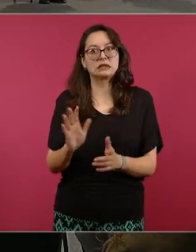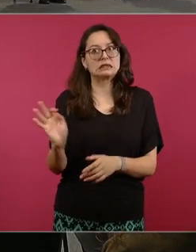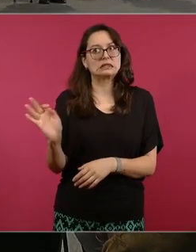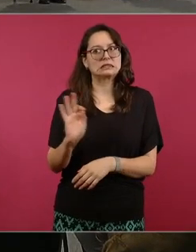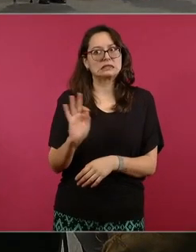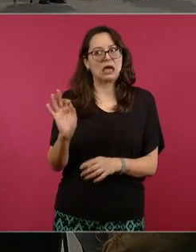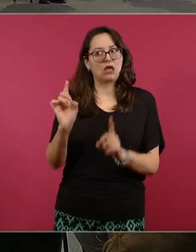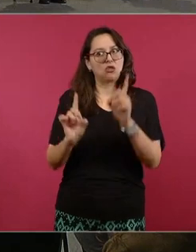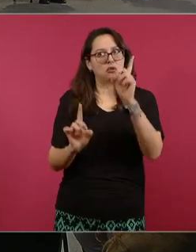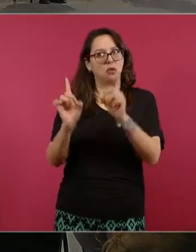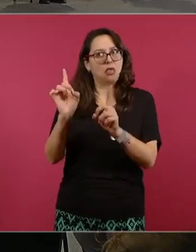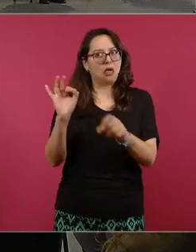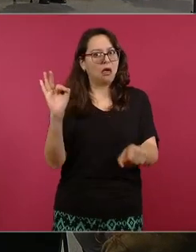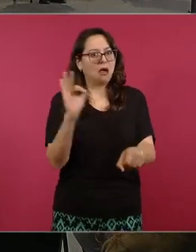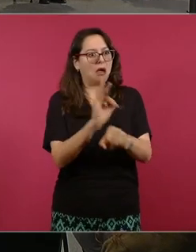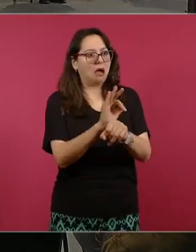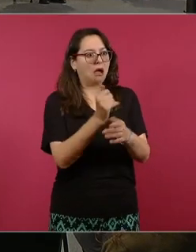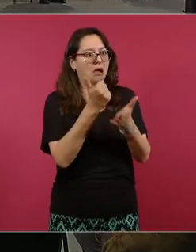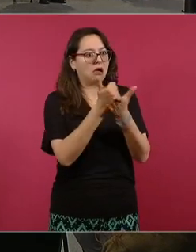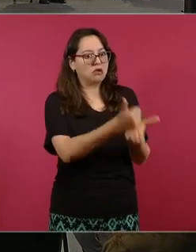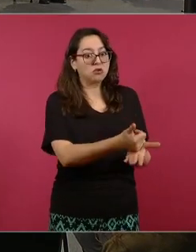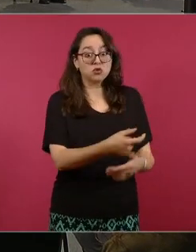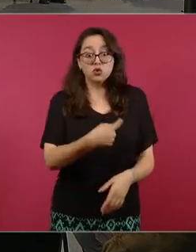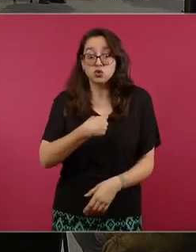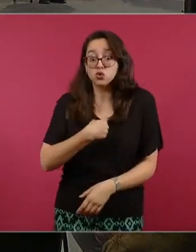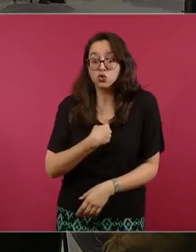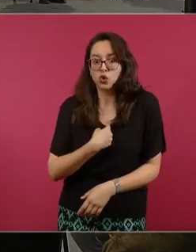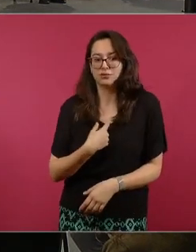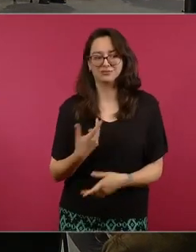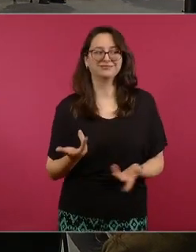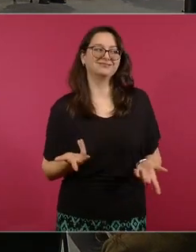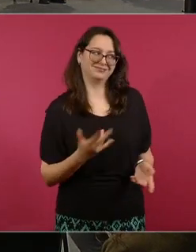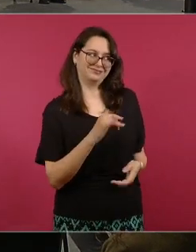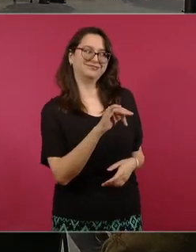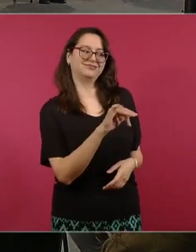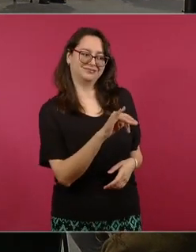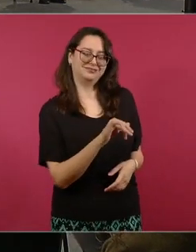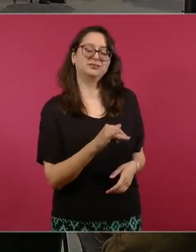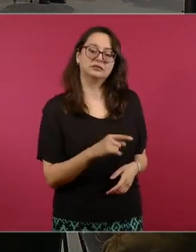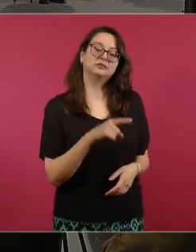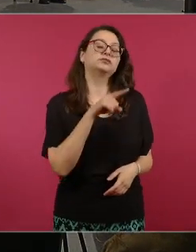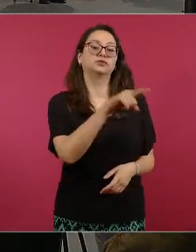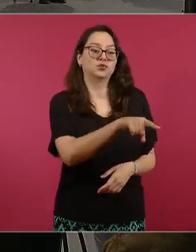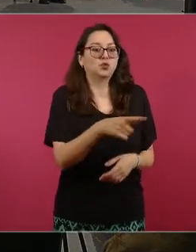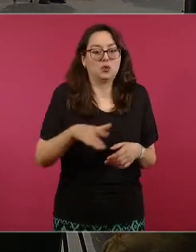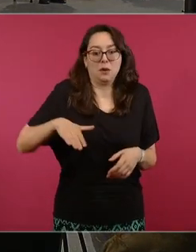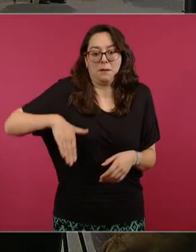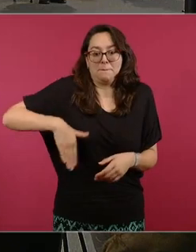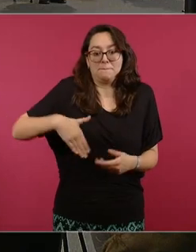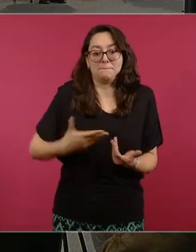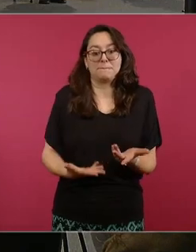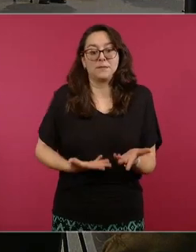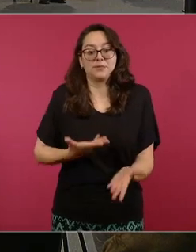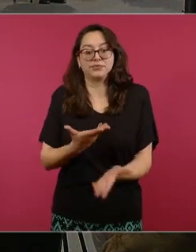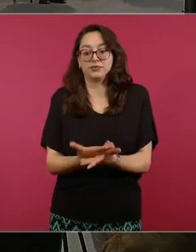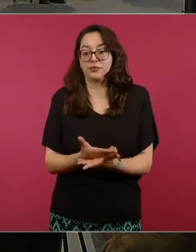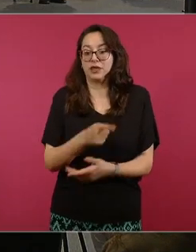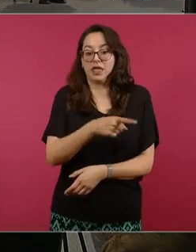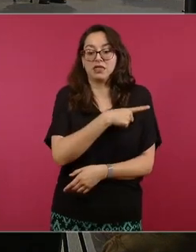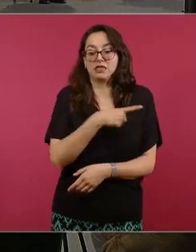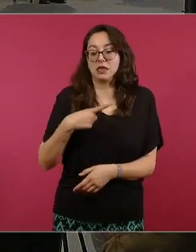sea a ver cómo es que debe más de 20 mil millones y se reduce y